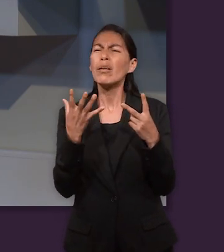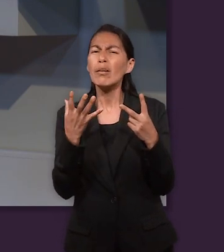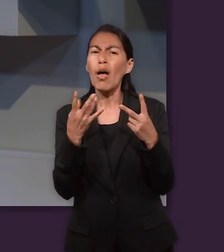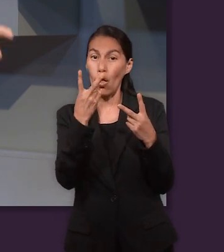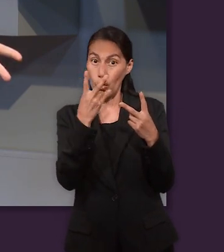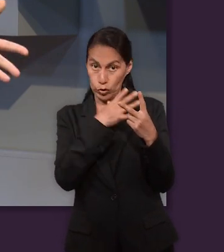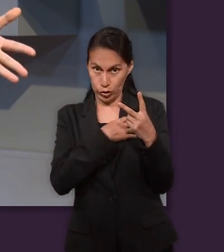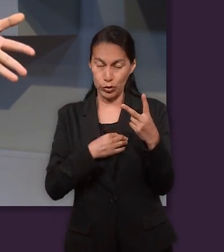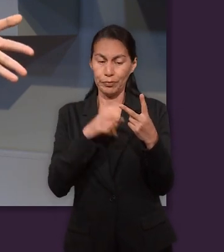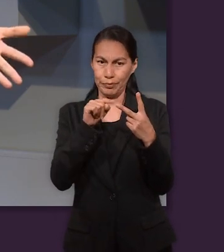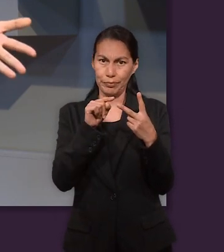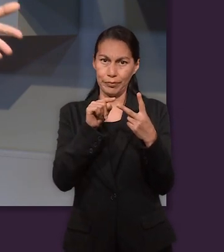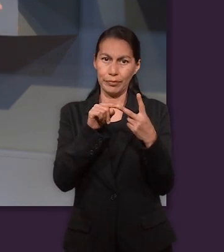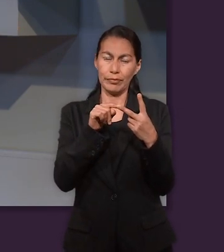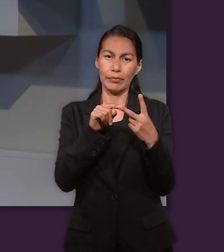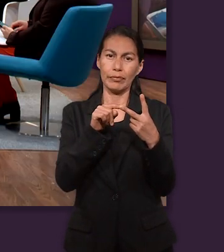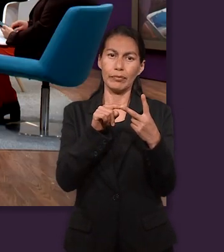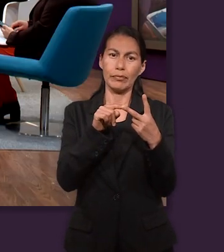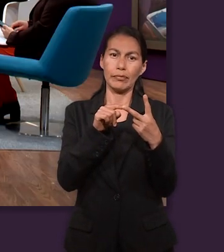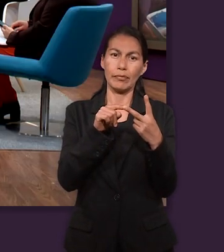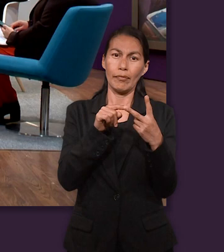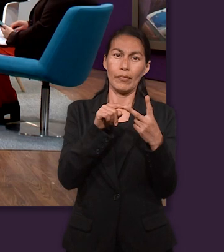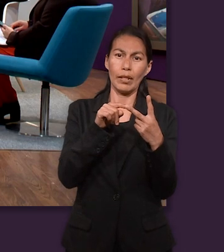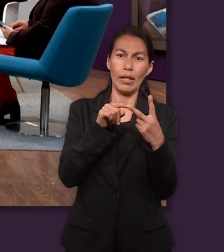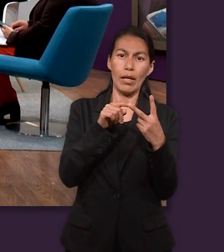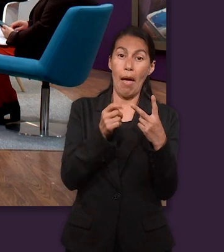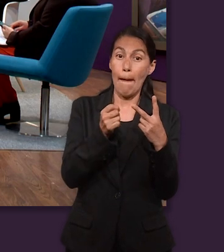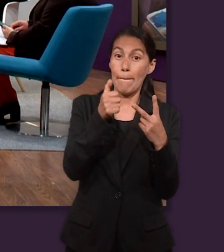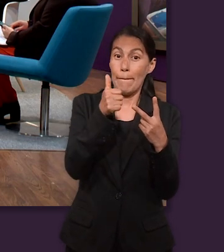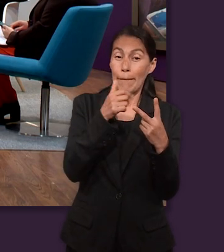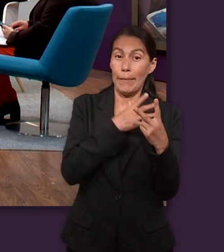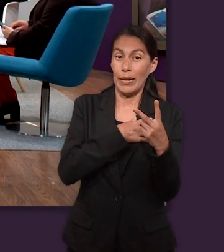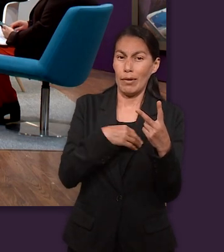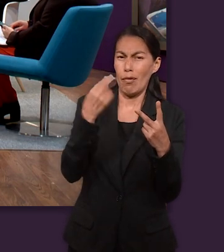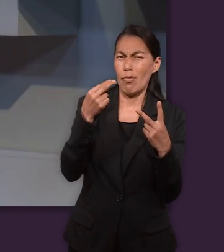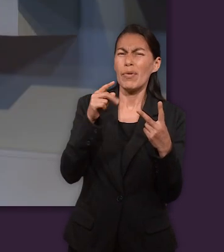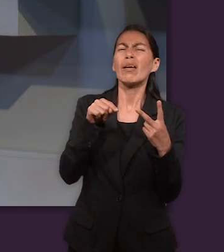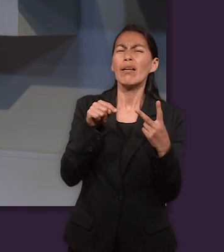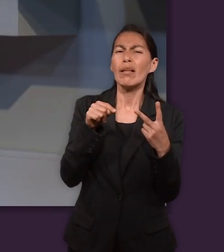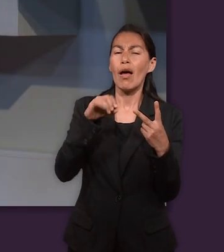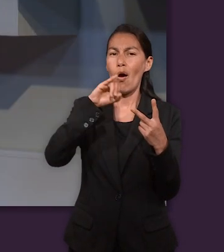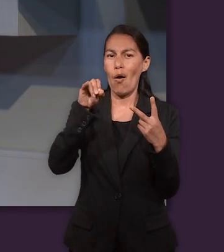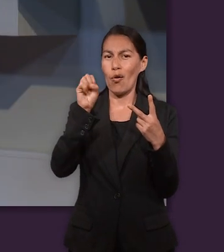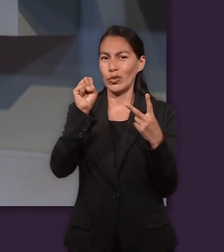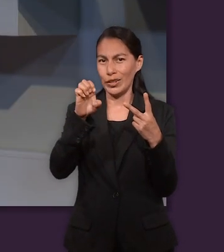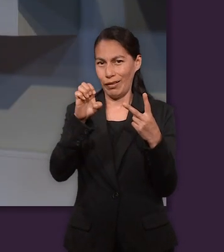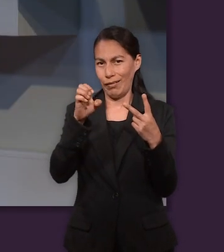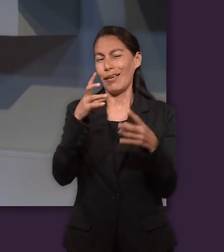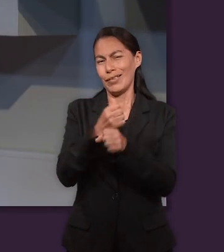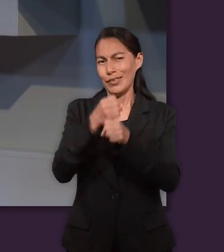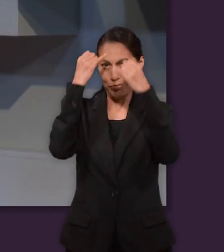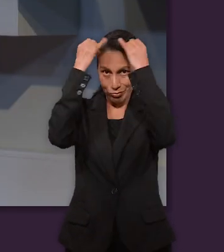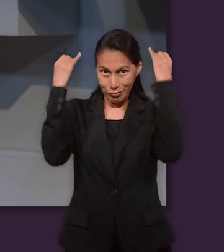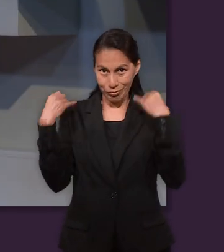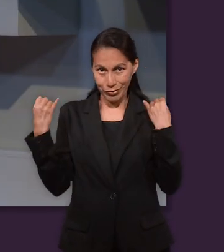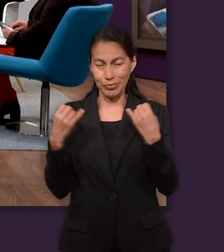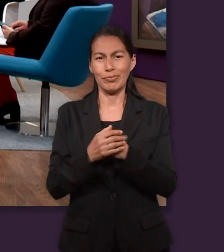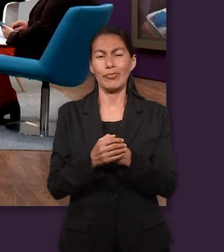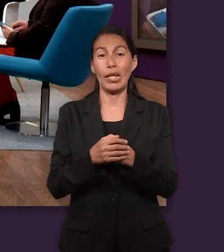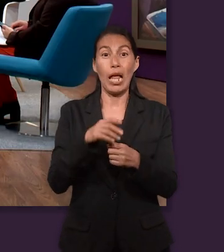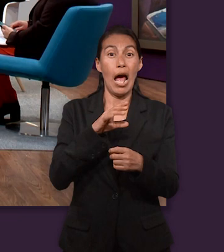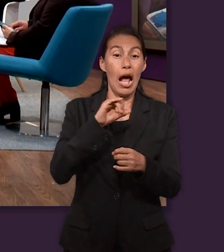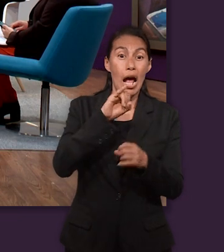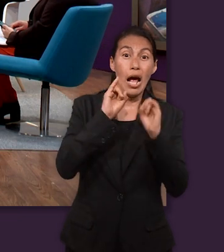¿recordamos cuántos hijos tuvo Raquel? Dos. Dos hijos tuvo Raquel. Y el primero de esos dos hijos fue José,